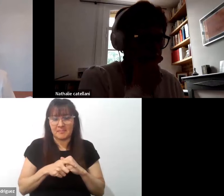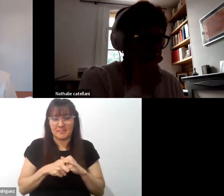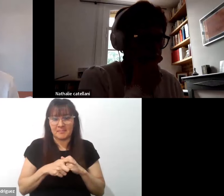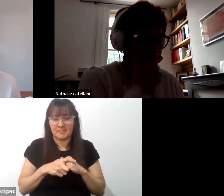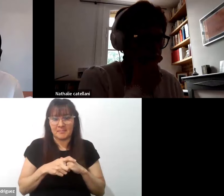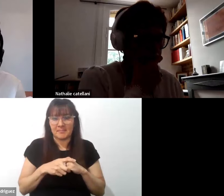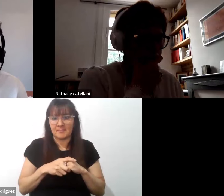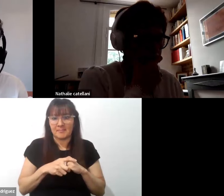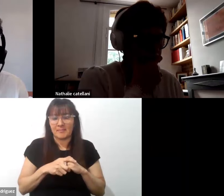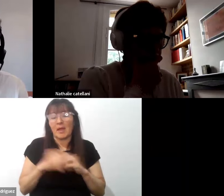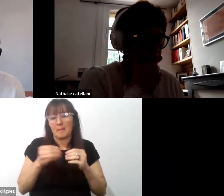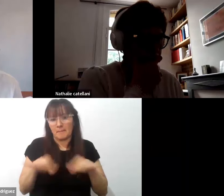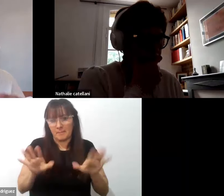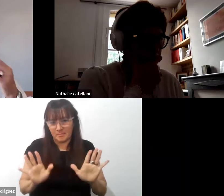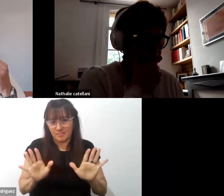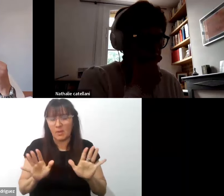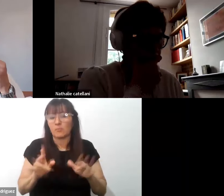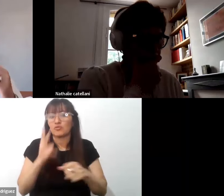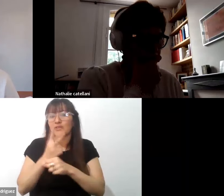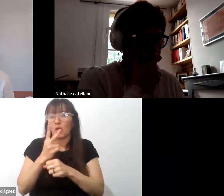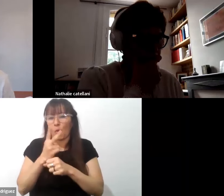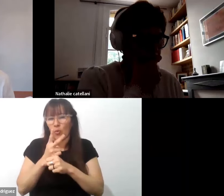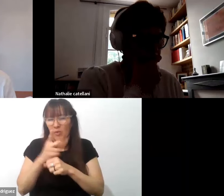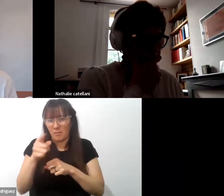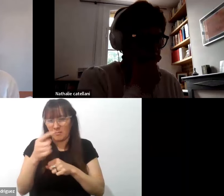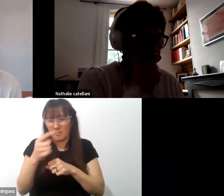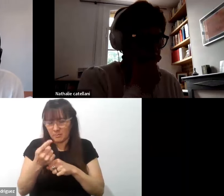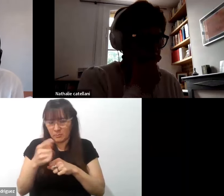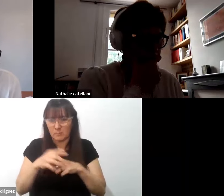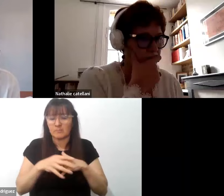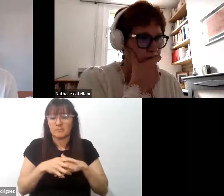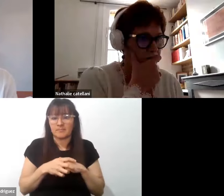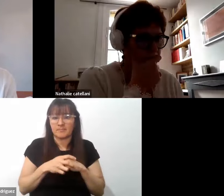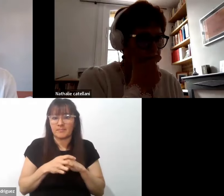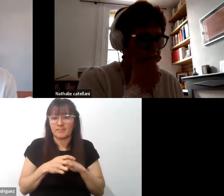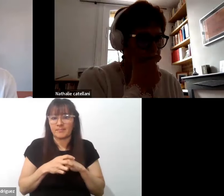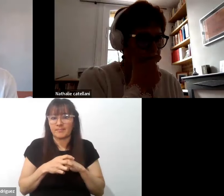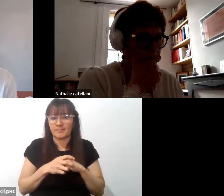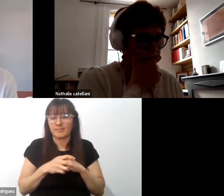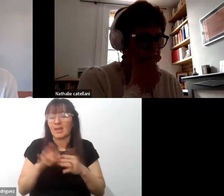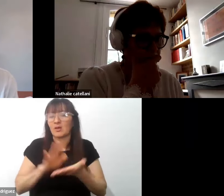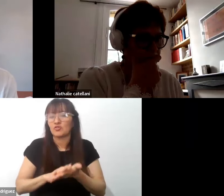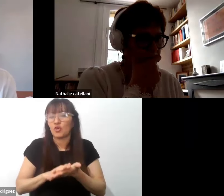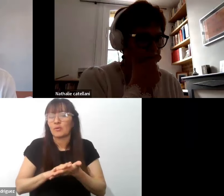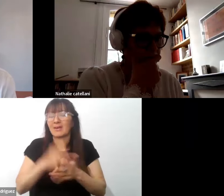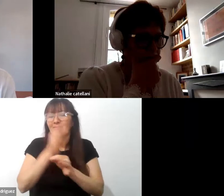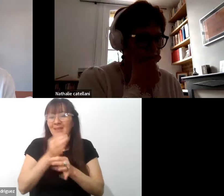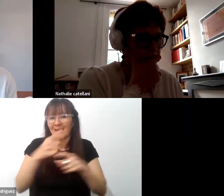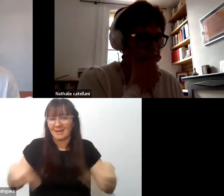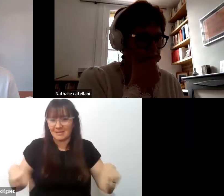voy a empezar por la por la segunda no y por por las acerca de las características